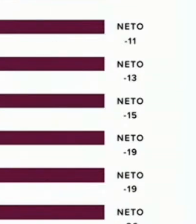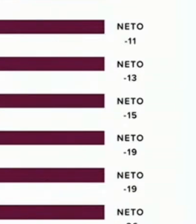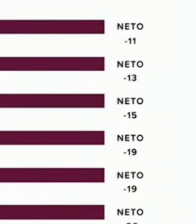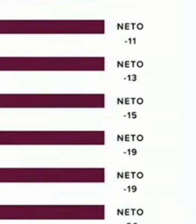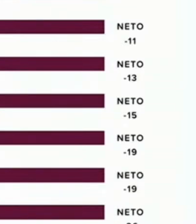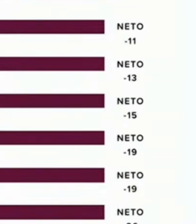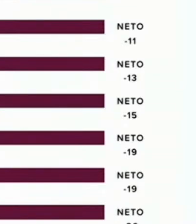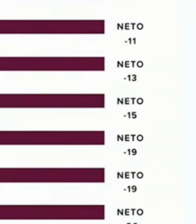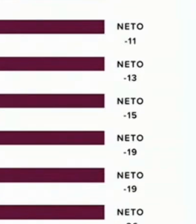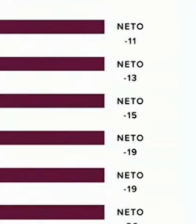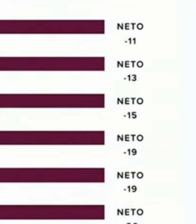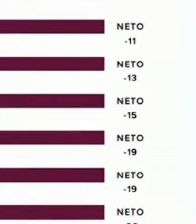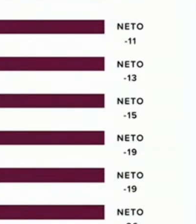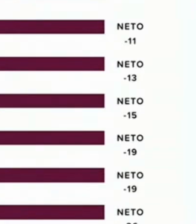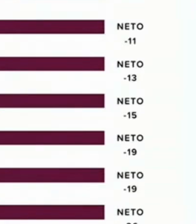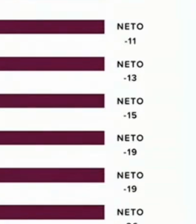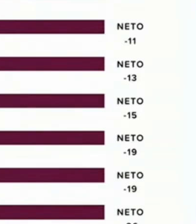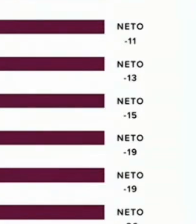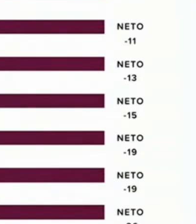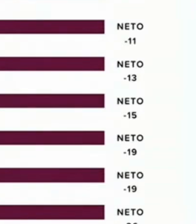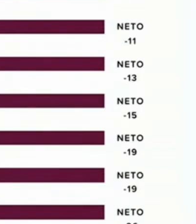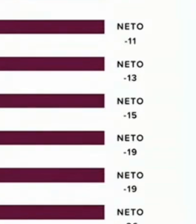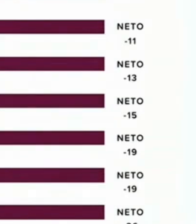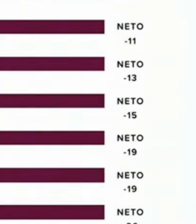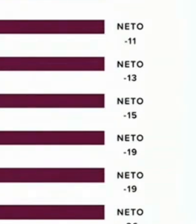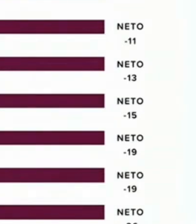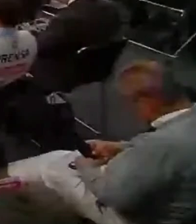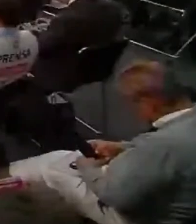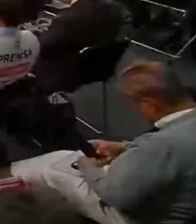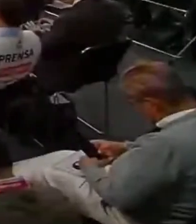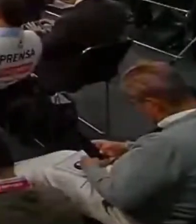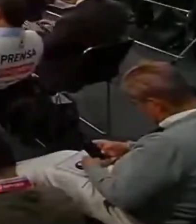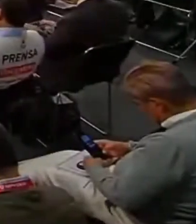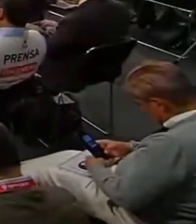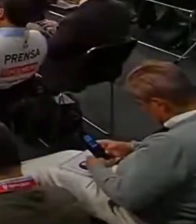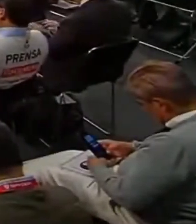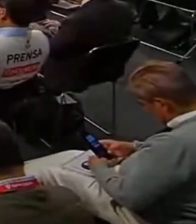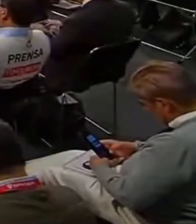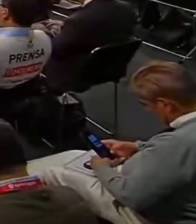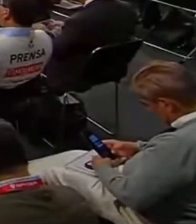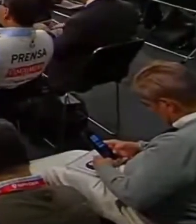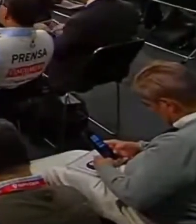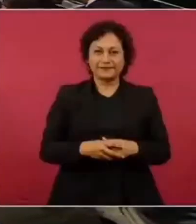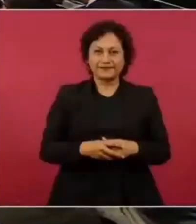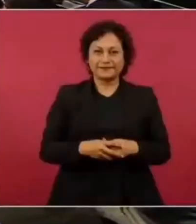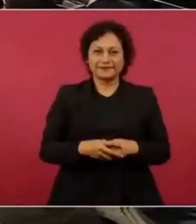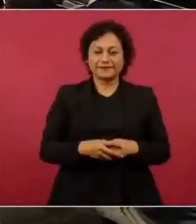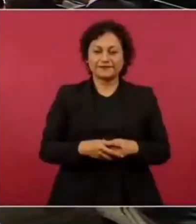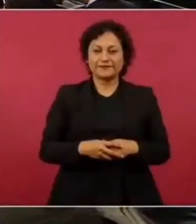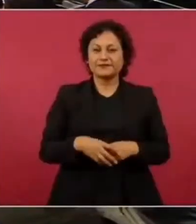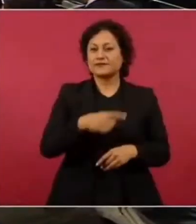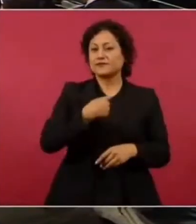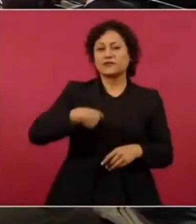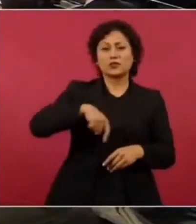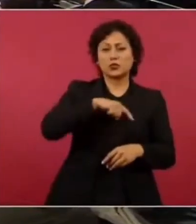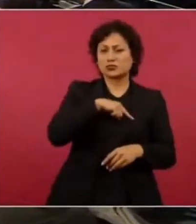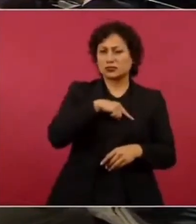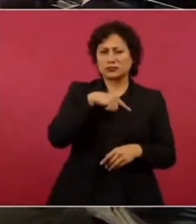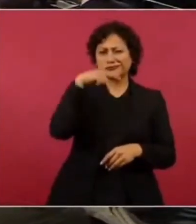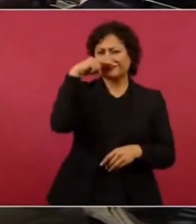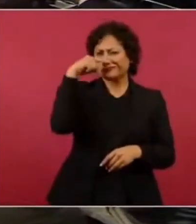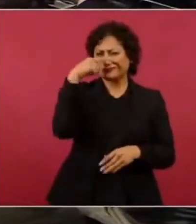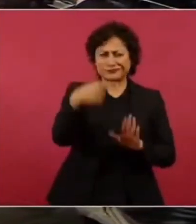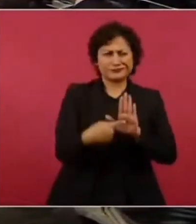o sea no es para para presumir es nada